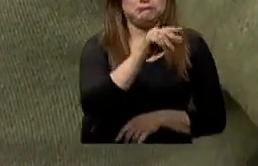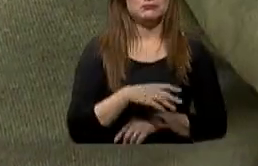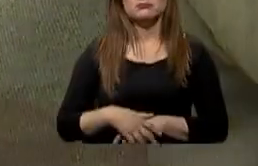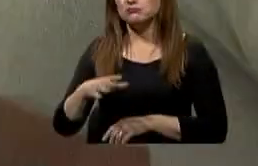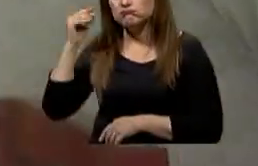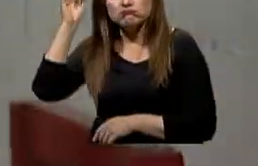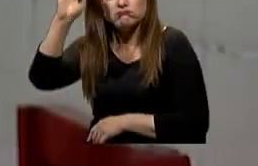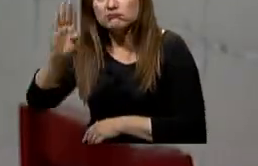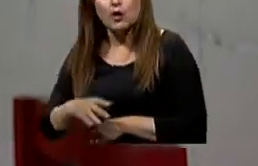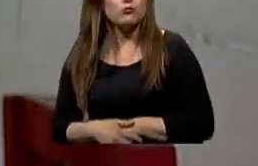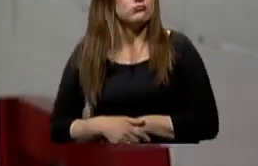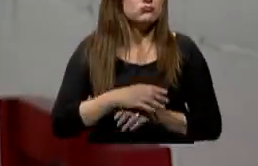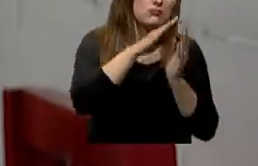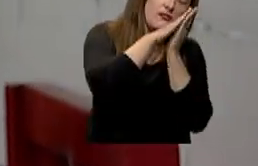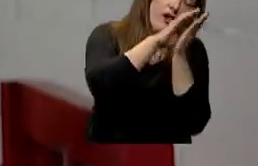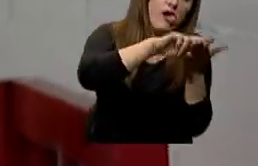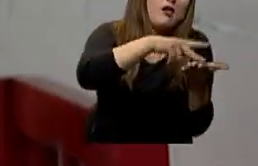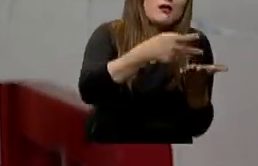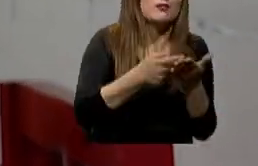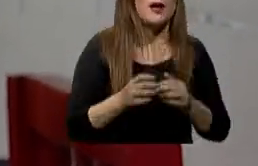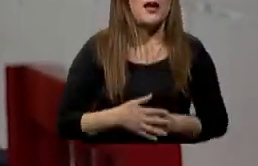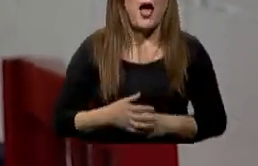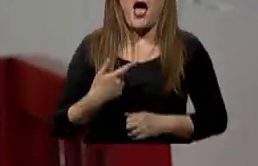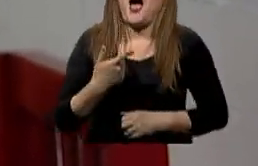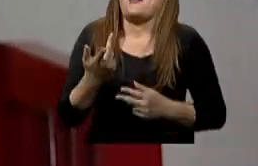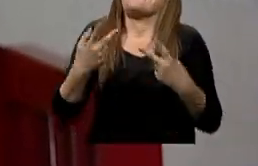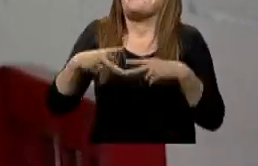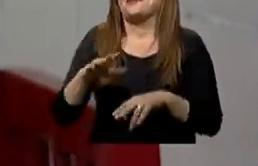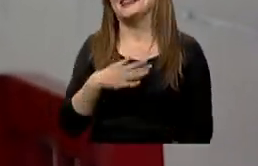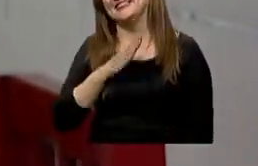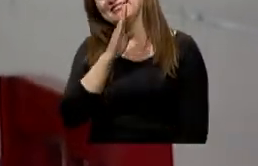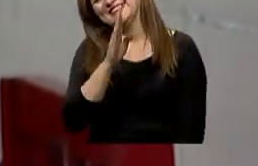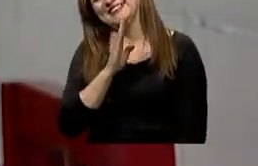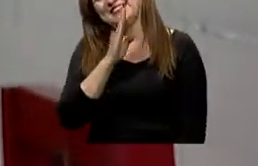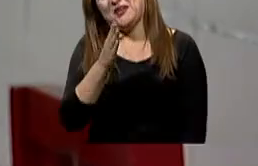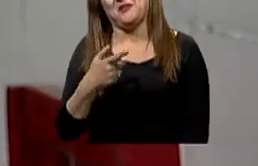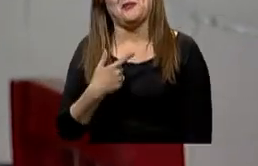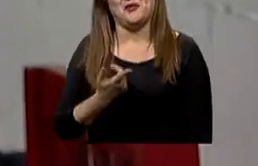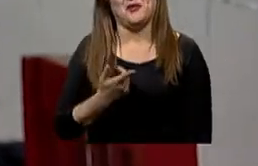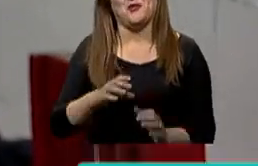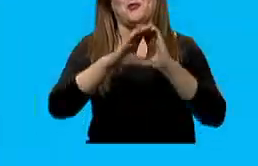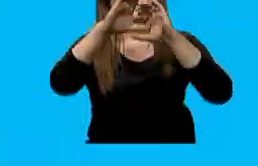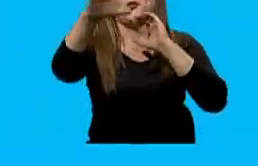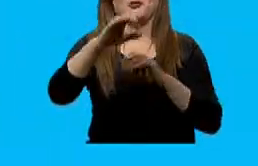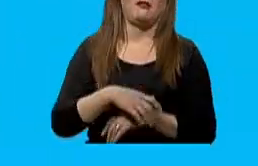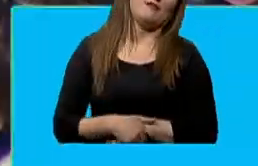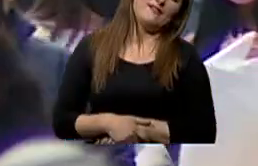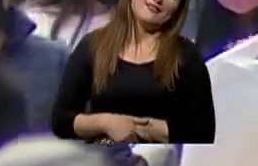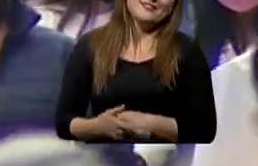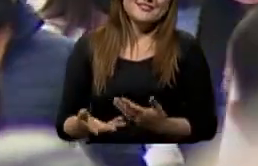trastorno del sueño. Ah, sí. A mí me ha pasado muchas veces. Hasta en el autobús me duermo.